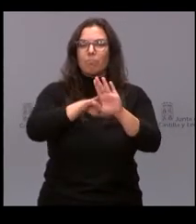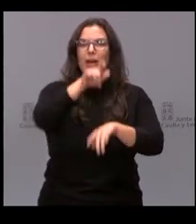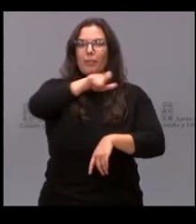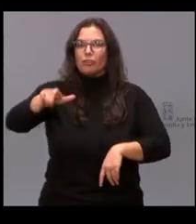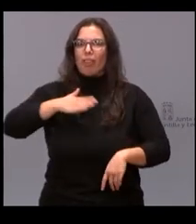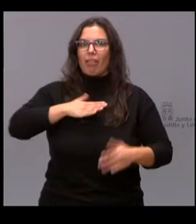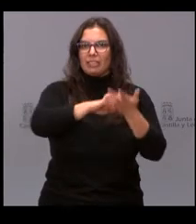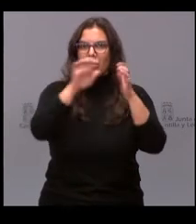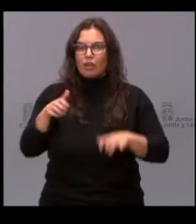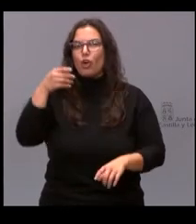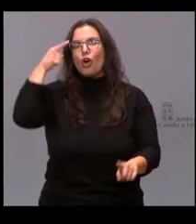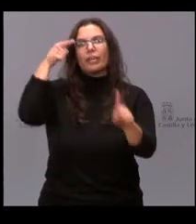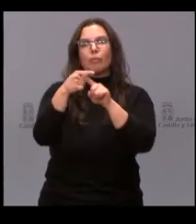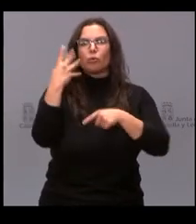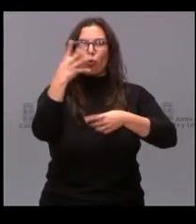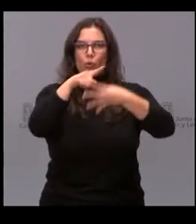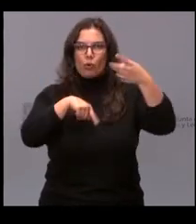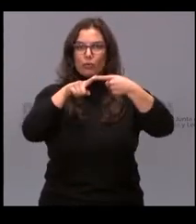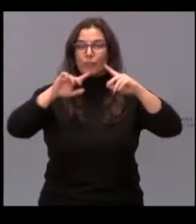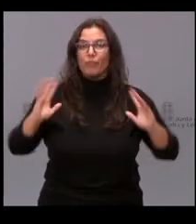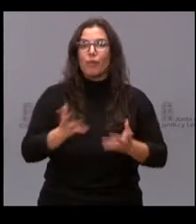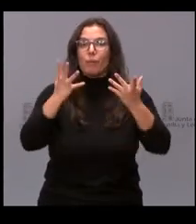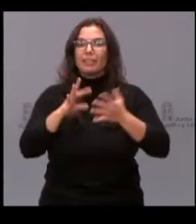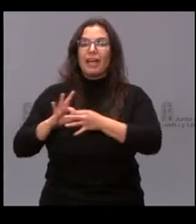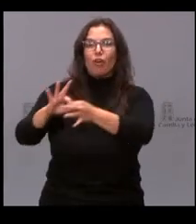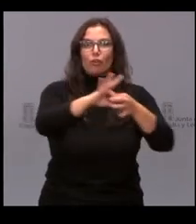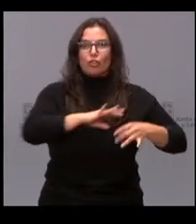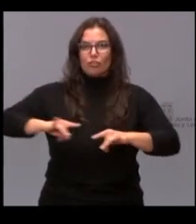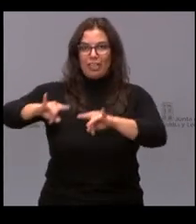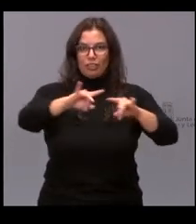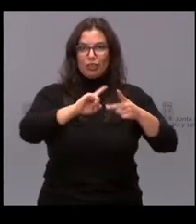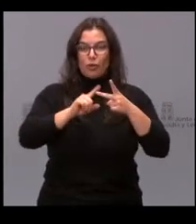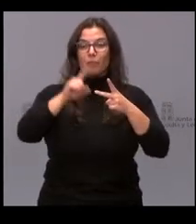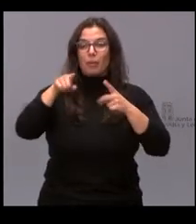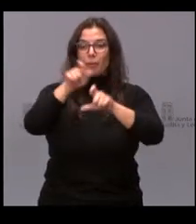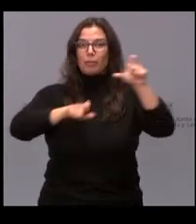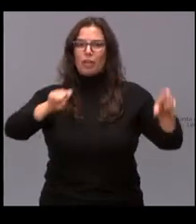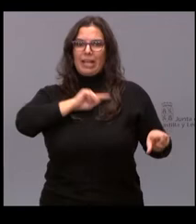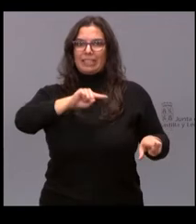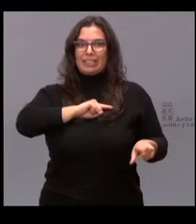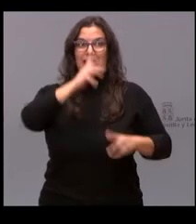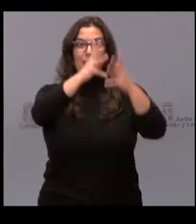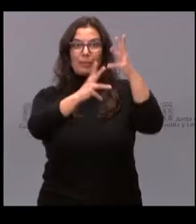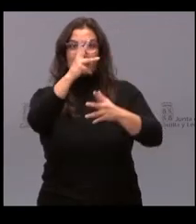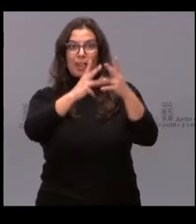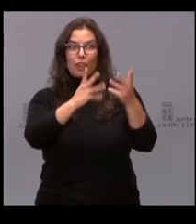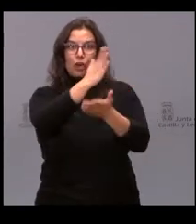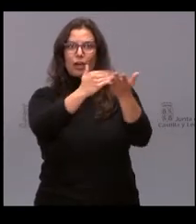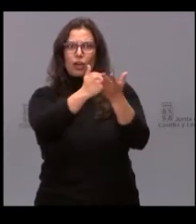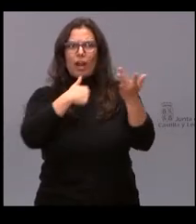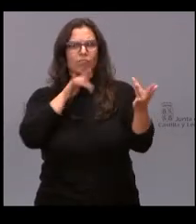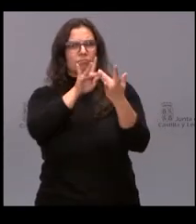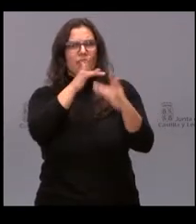leoneses con cuatro objetivos. Fomentar la cohesión territorial. Que los ciudadanos sientan próxima a la administración regional.